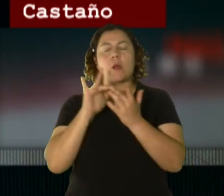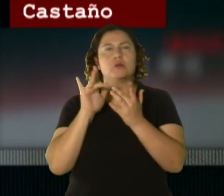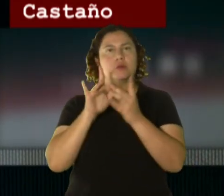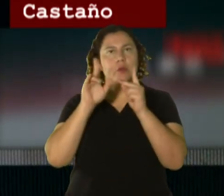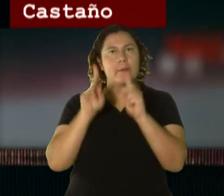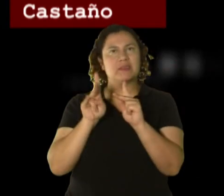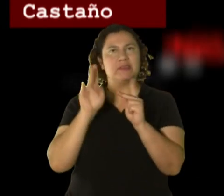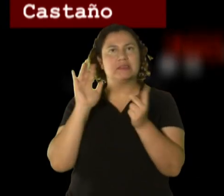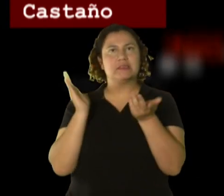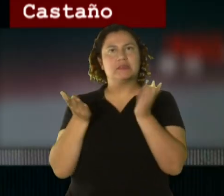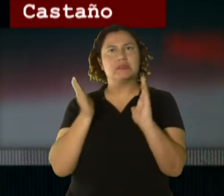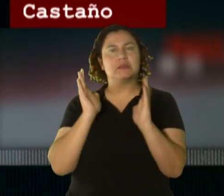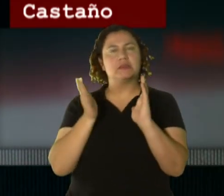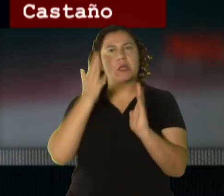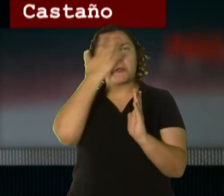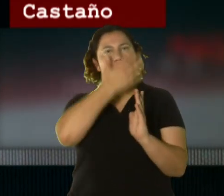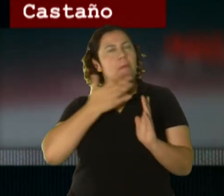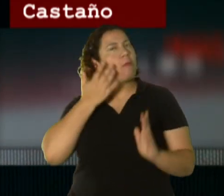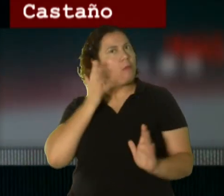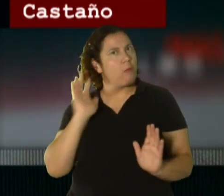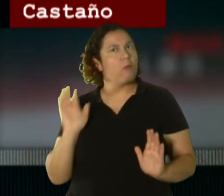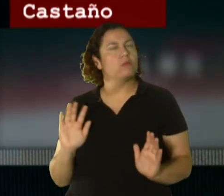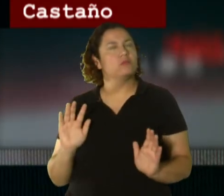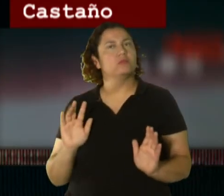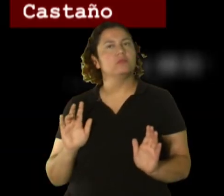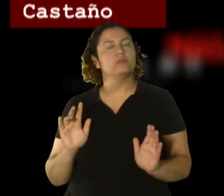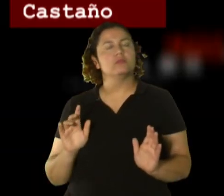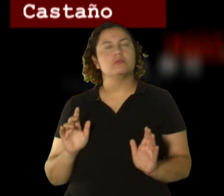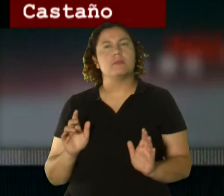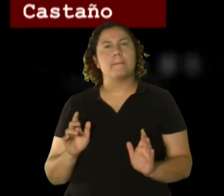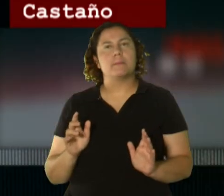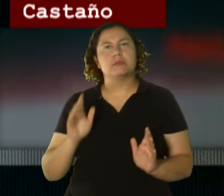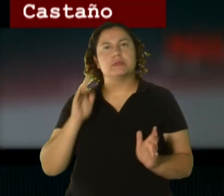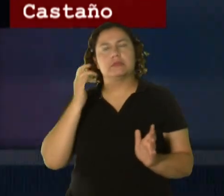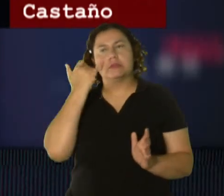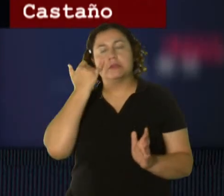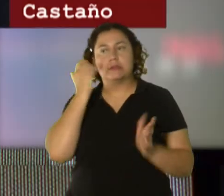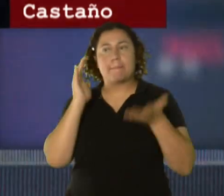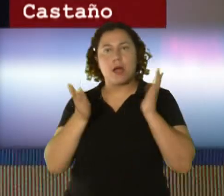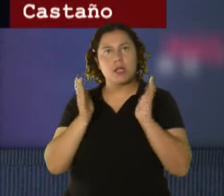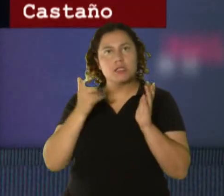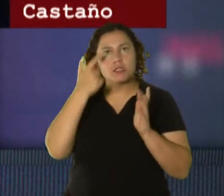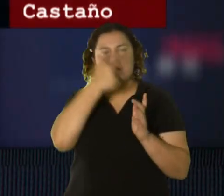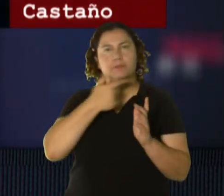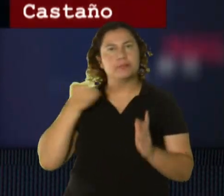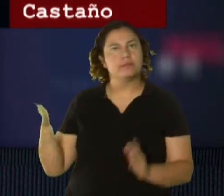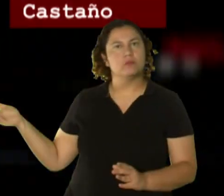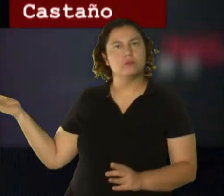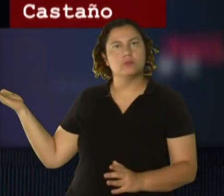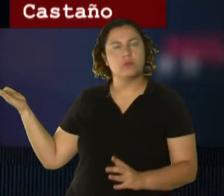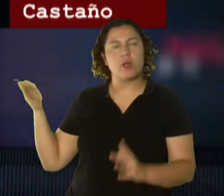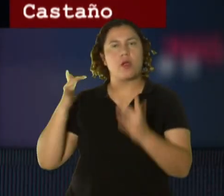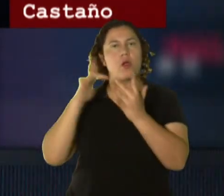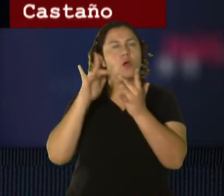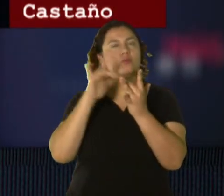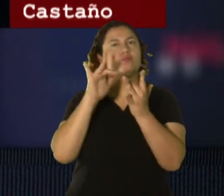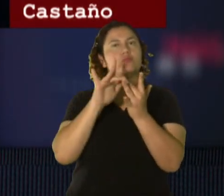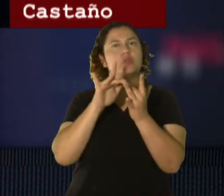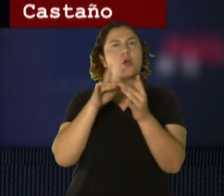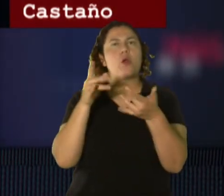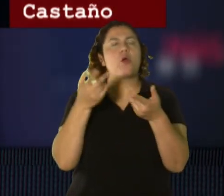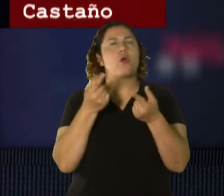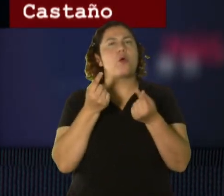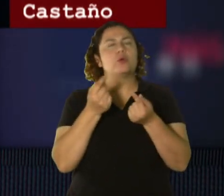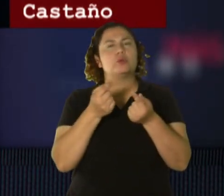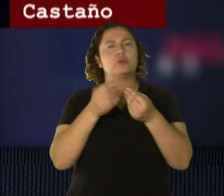persona que se parezca a él, pueda comunicarse directamente. ¿Cuáles son los números